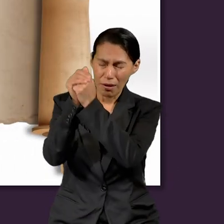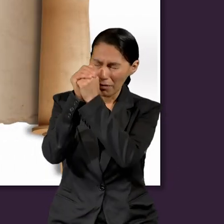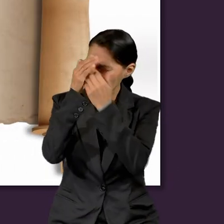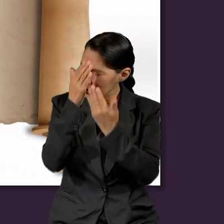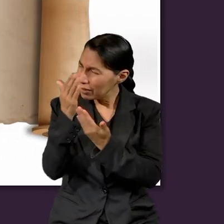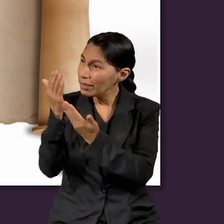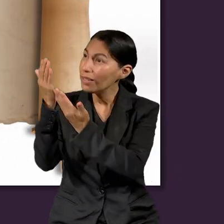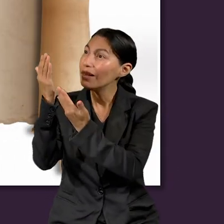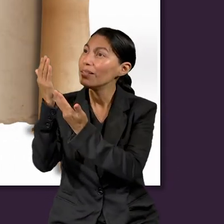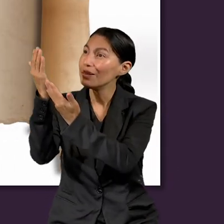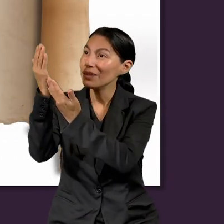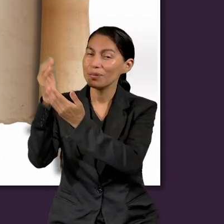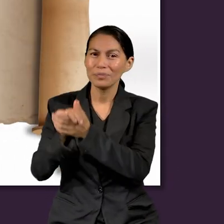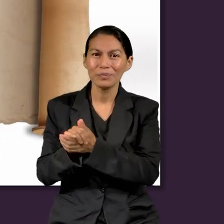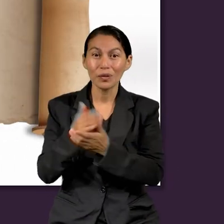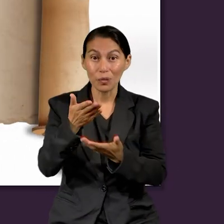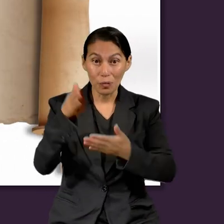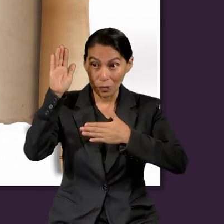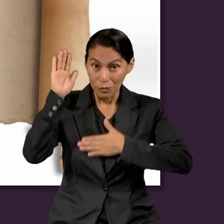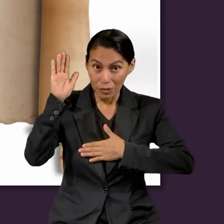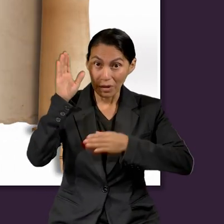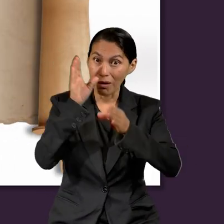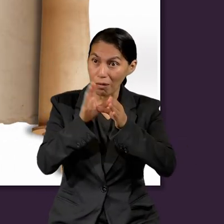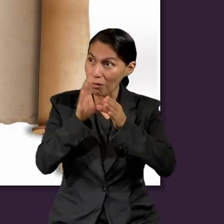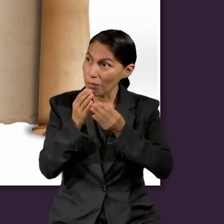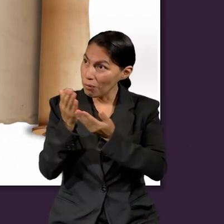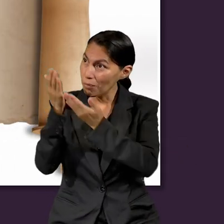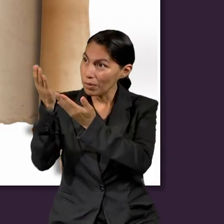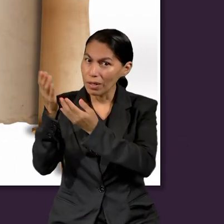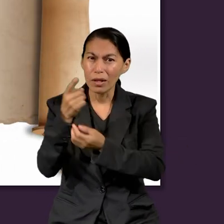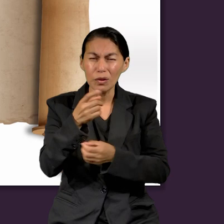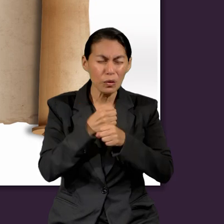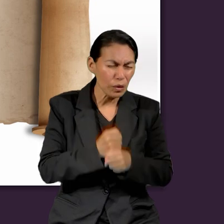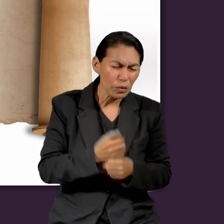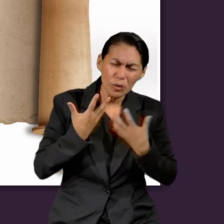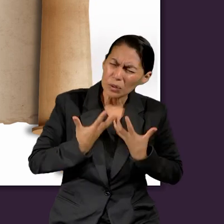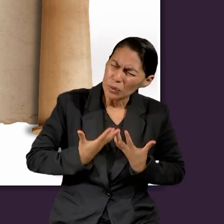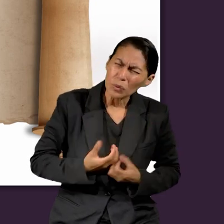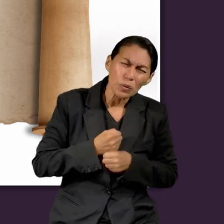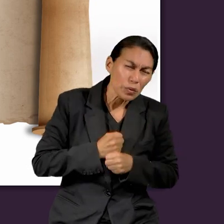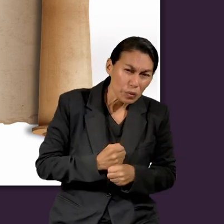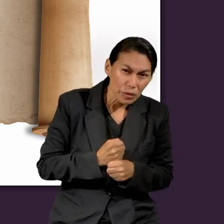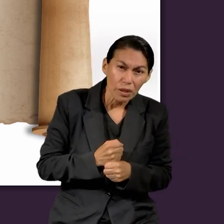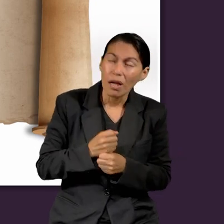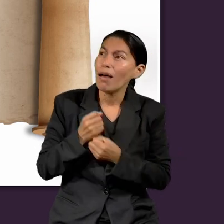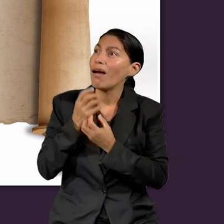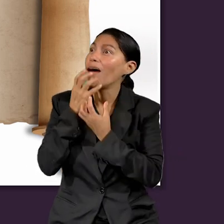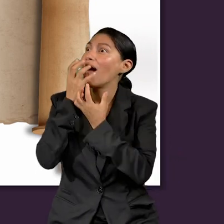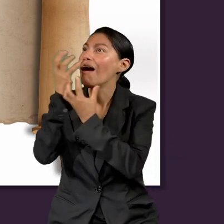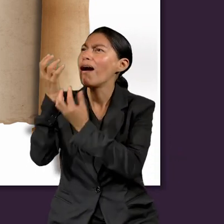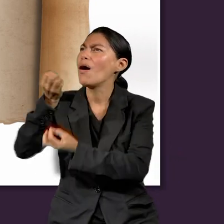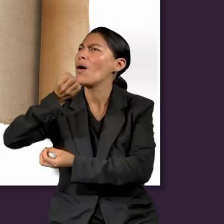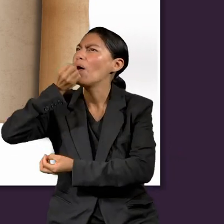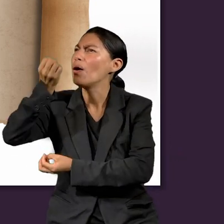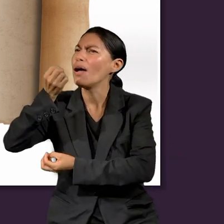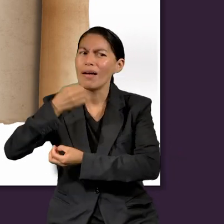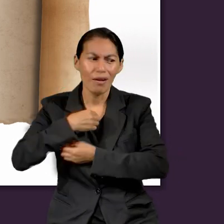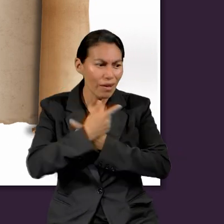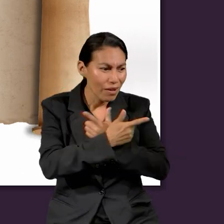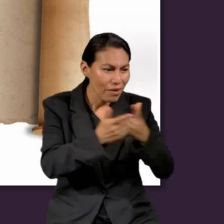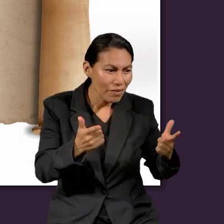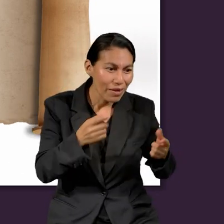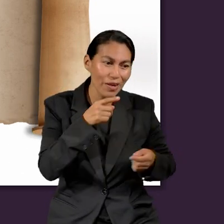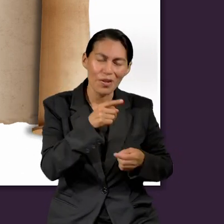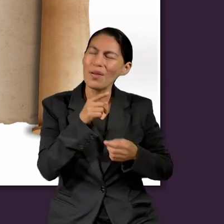Ofrece a Dios sacrificios de alabanza y paga tus votos al Altísimo e invócame en el día de la angustia, te